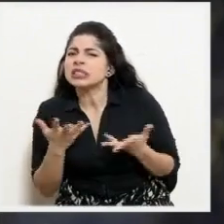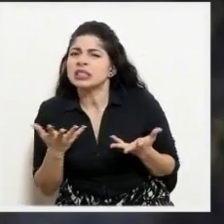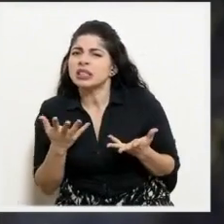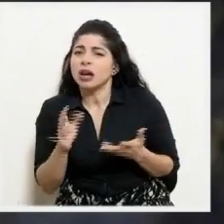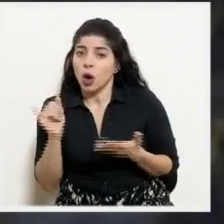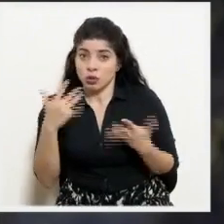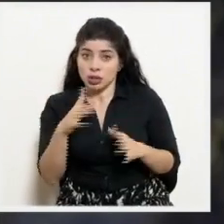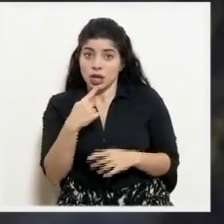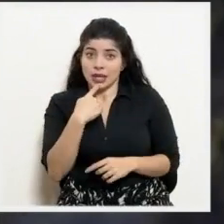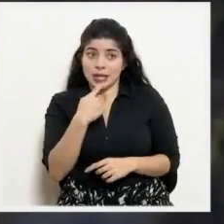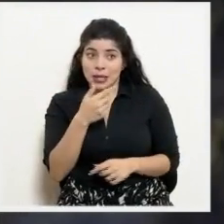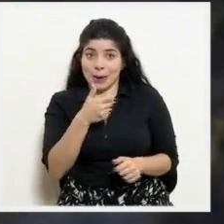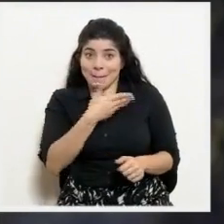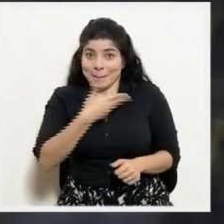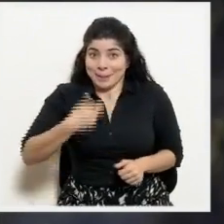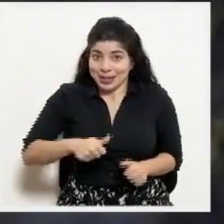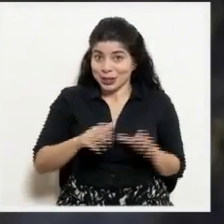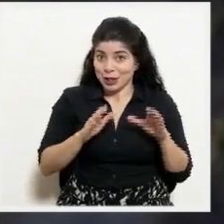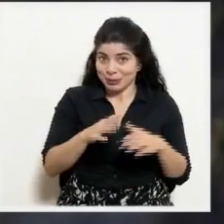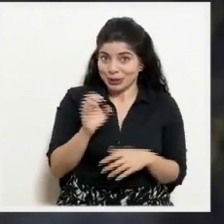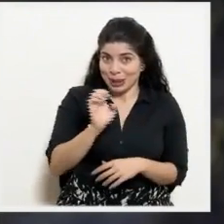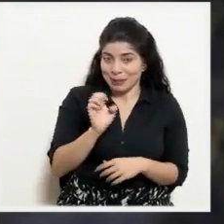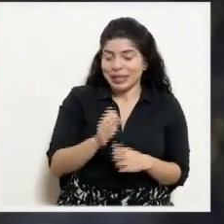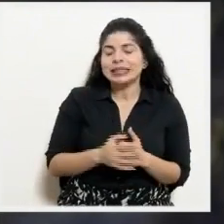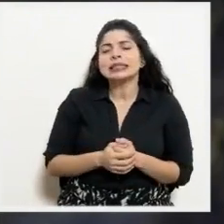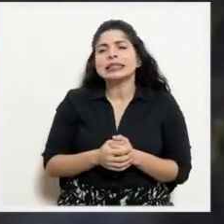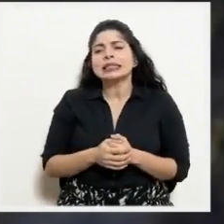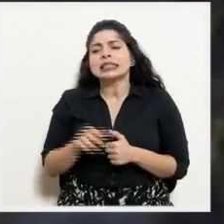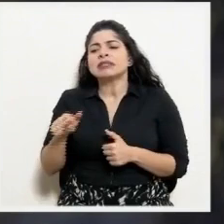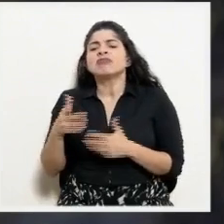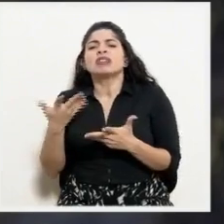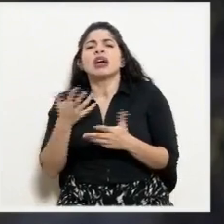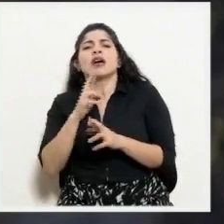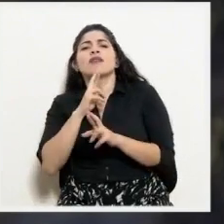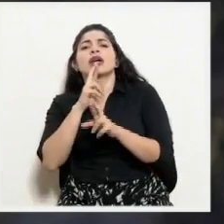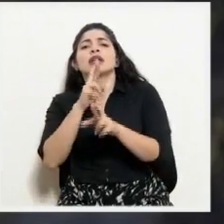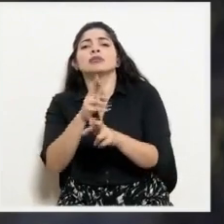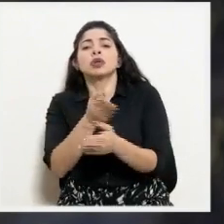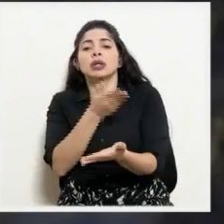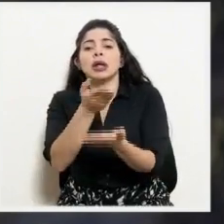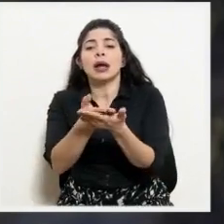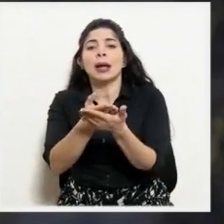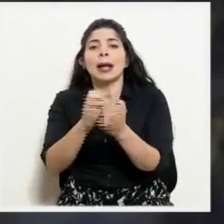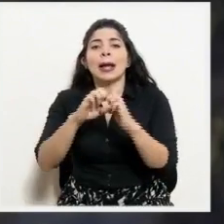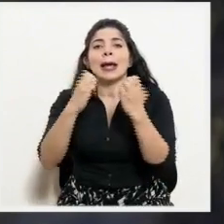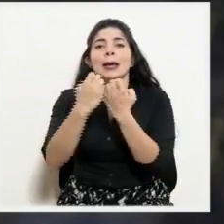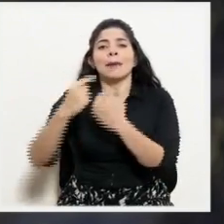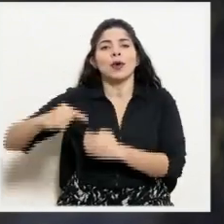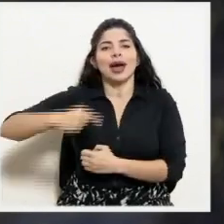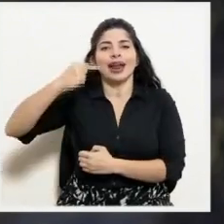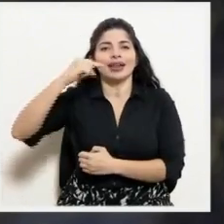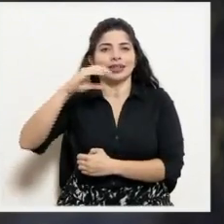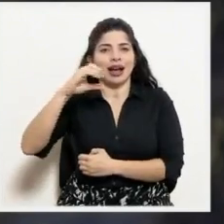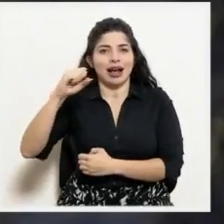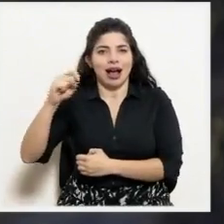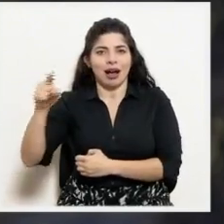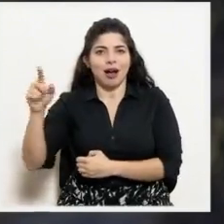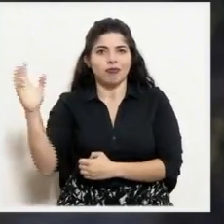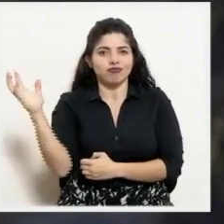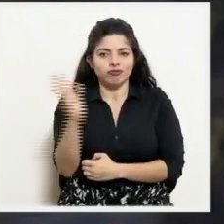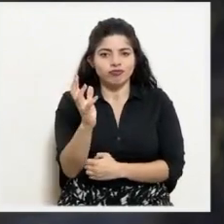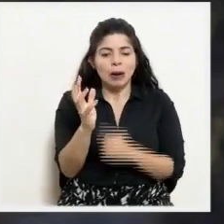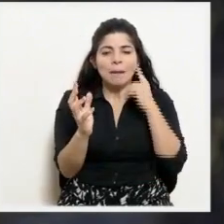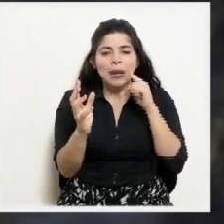dijo también el señor presidente de la Comisión de Emergencias, al planteamiento del equipo gerencial de la Caja de ir a medidas